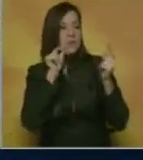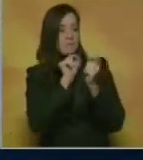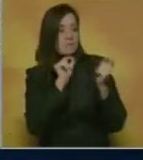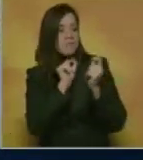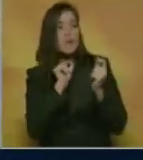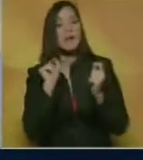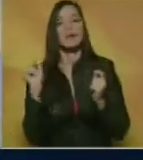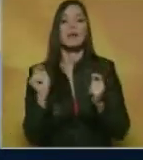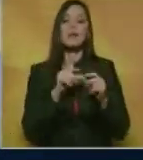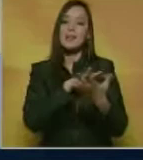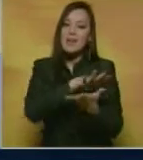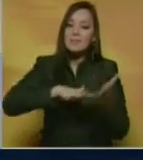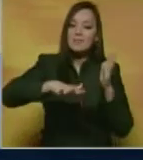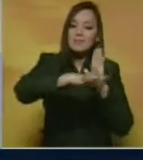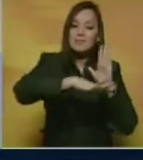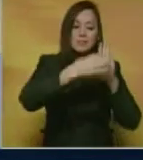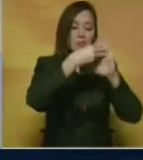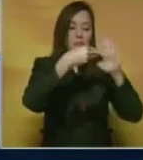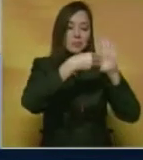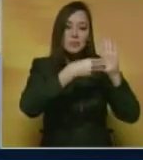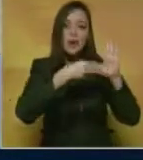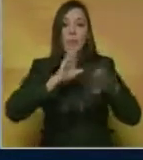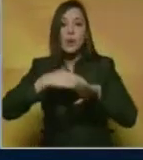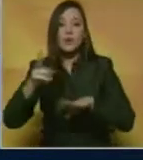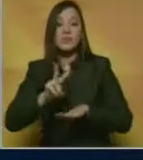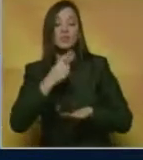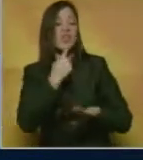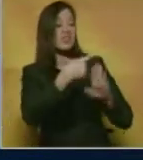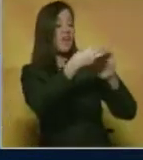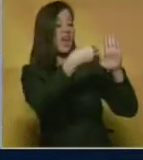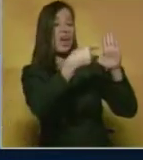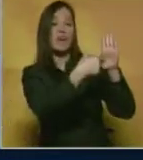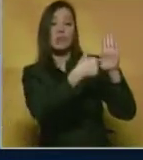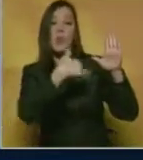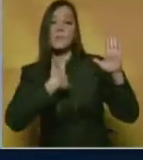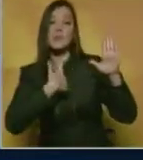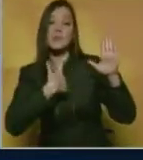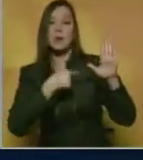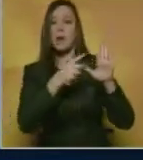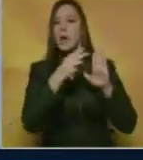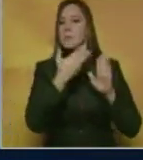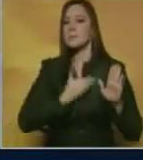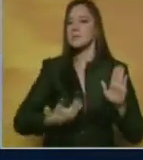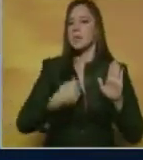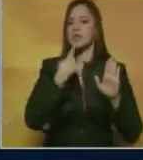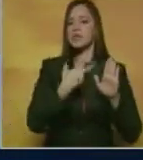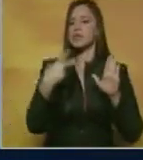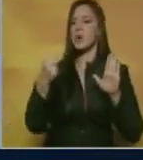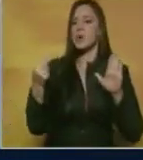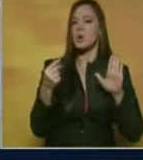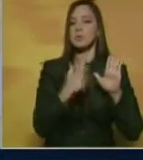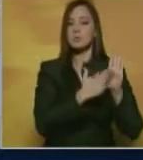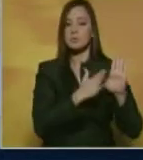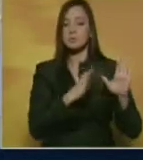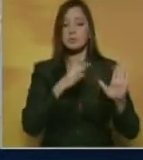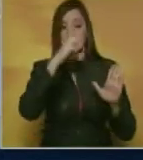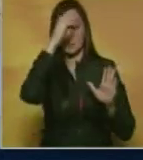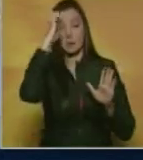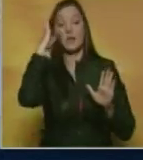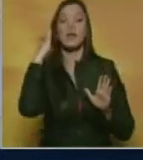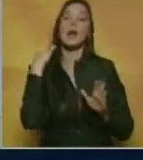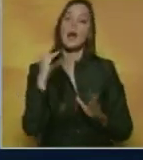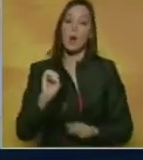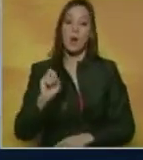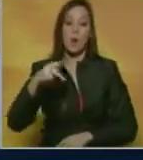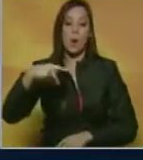y el reclamo de Venezuela por el esequivo. Igualmente, planea un encuentro con su homólogo Evo Morales, con los jefes de Estado integrantes de